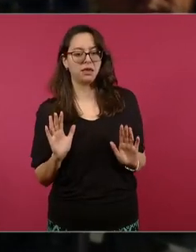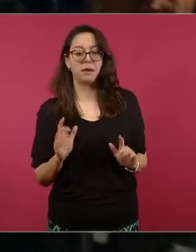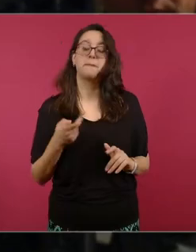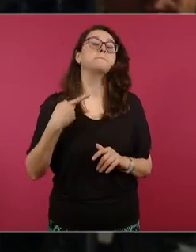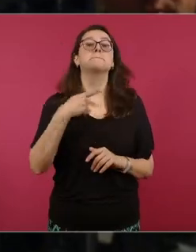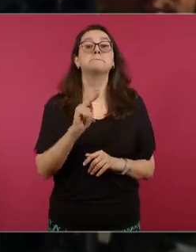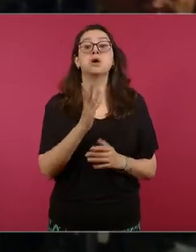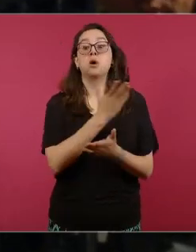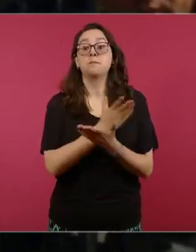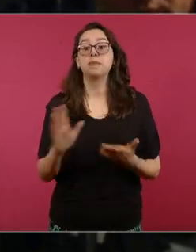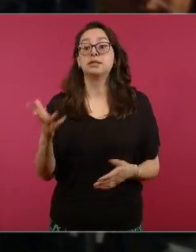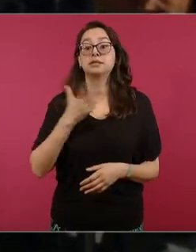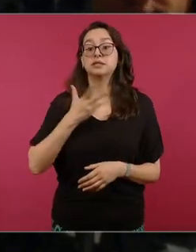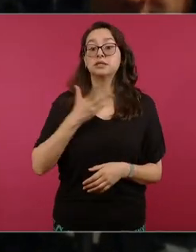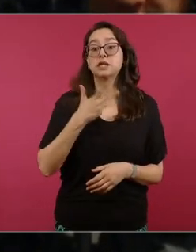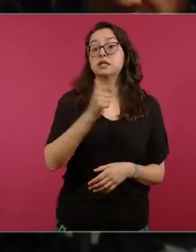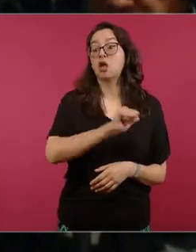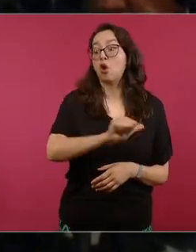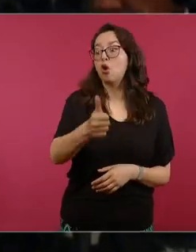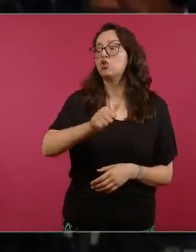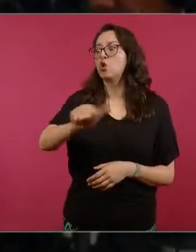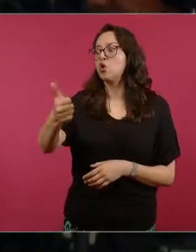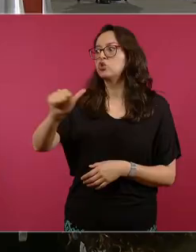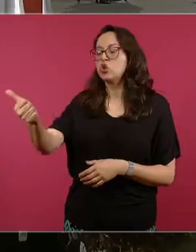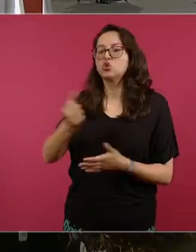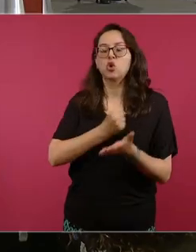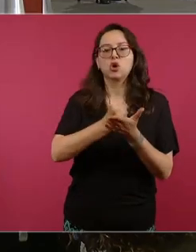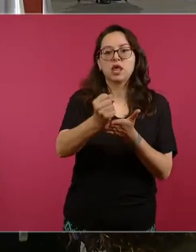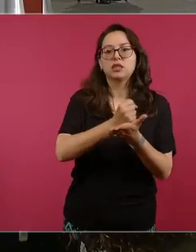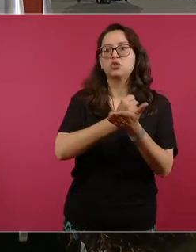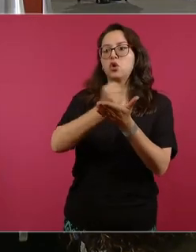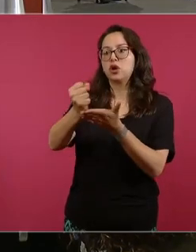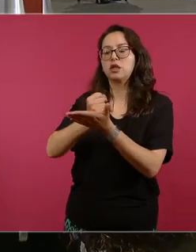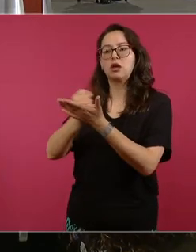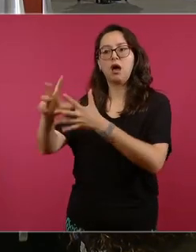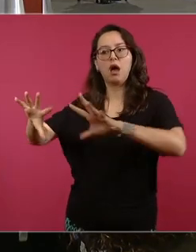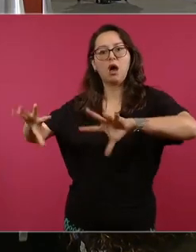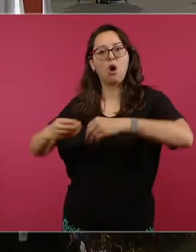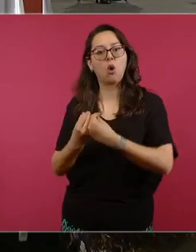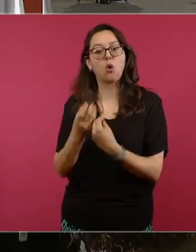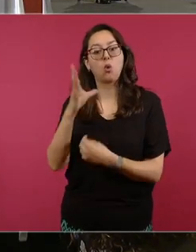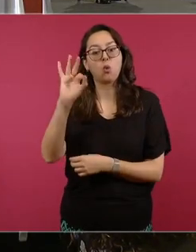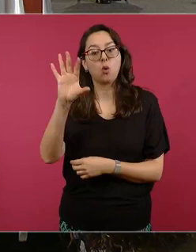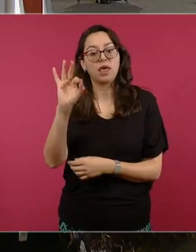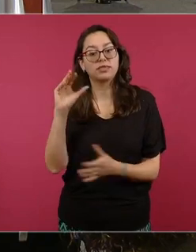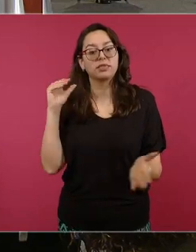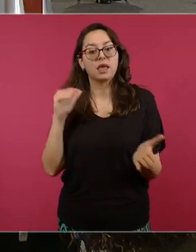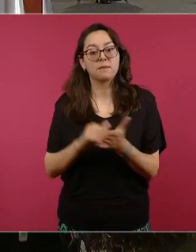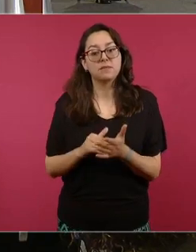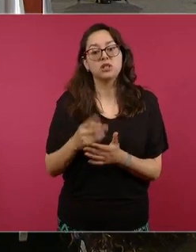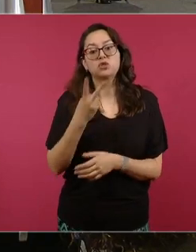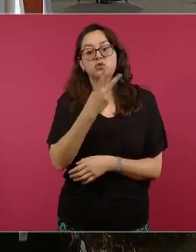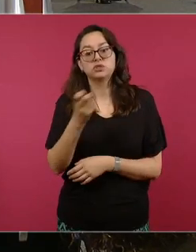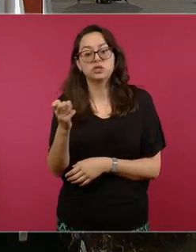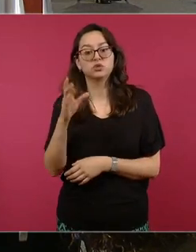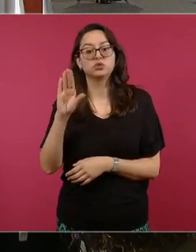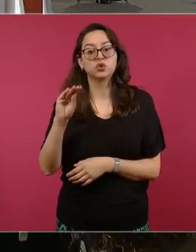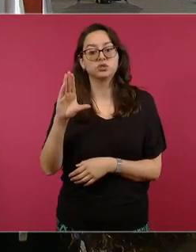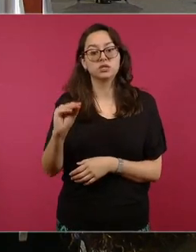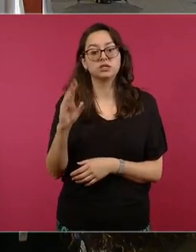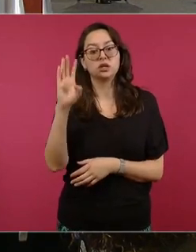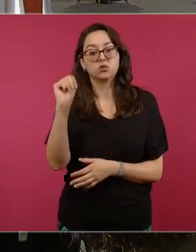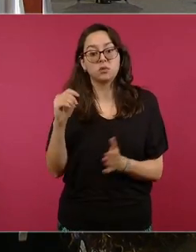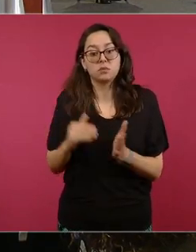fiscales que hasta ahora no se sabían por otros 40 mil 289 millones